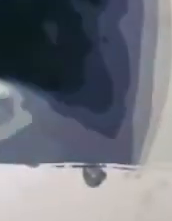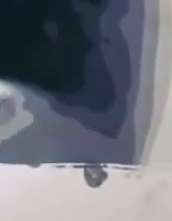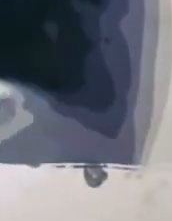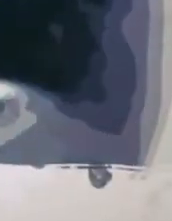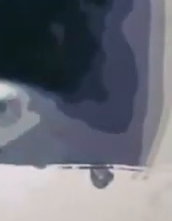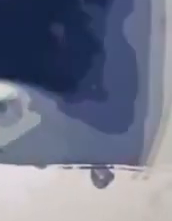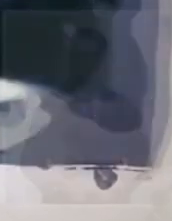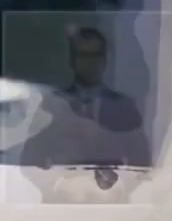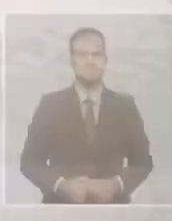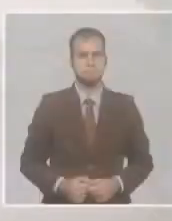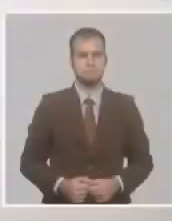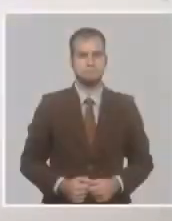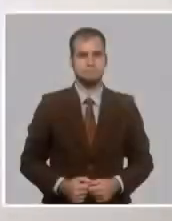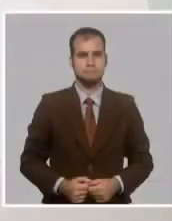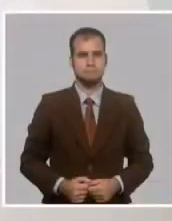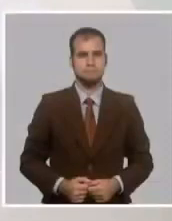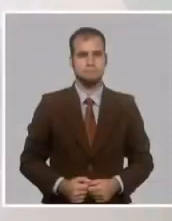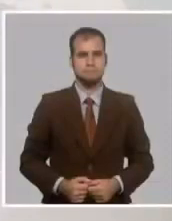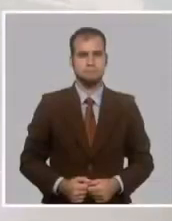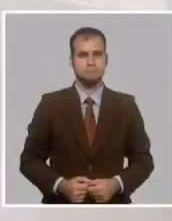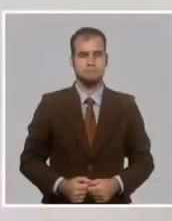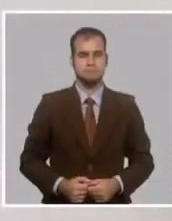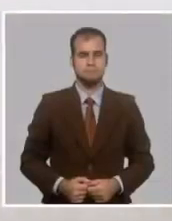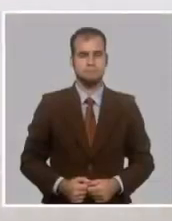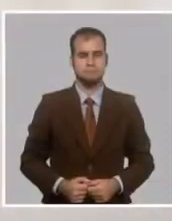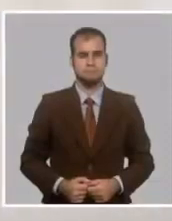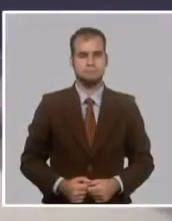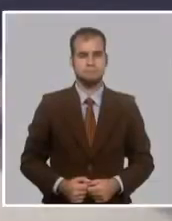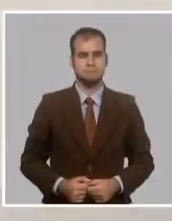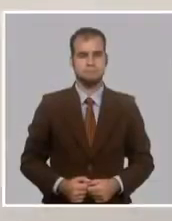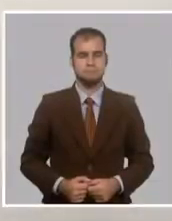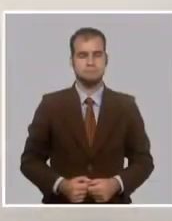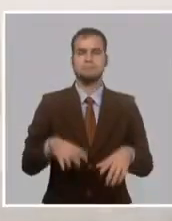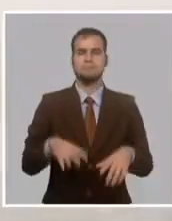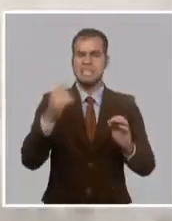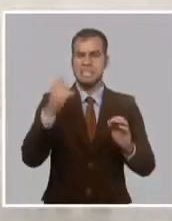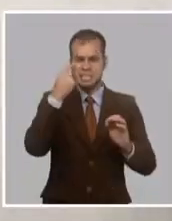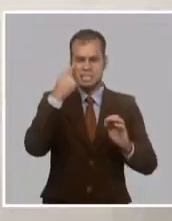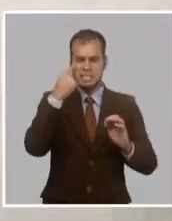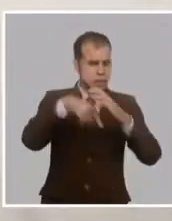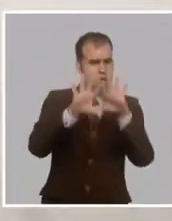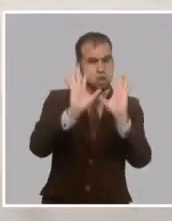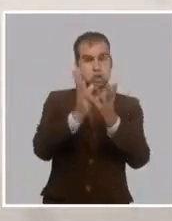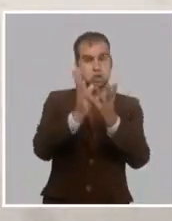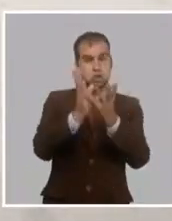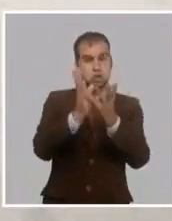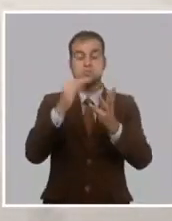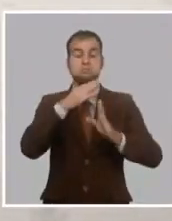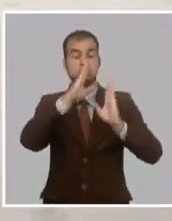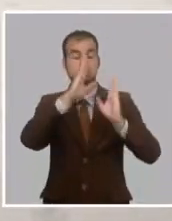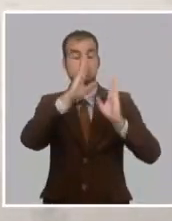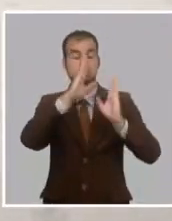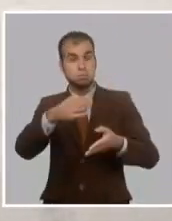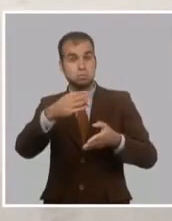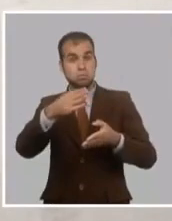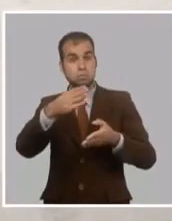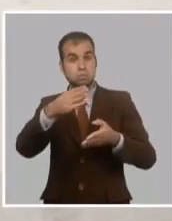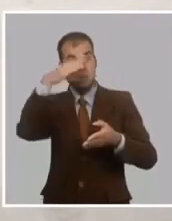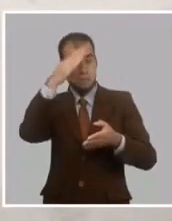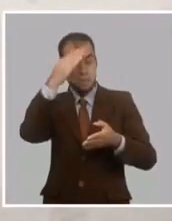Y más que un mundo, más, cuando se mueren brazos de la patria agradecida, la muerte acaba,